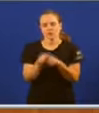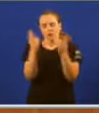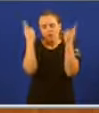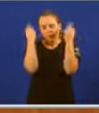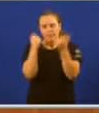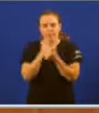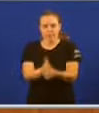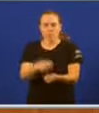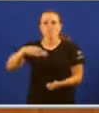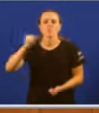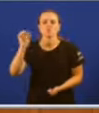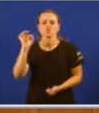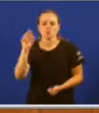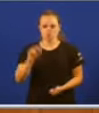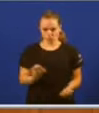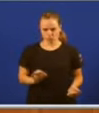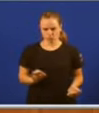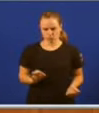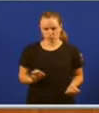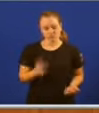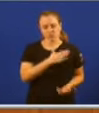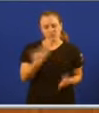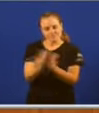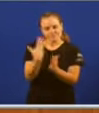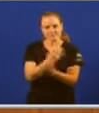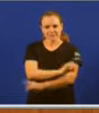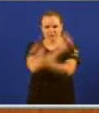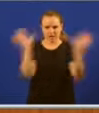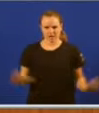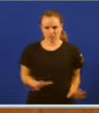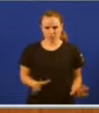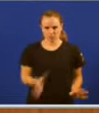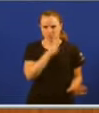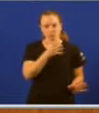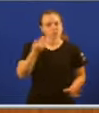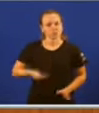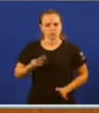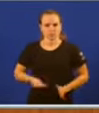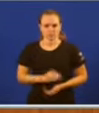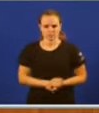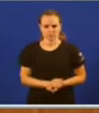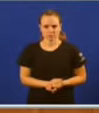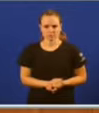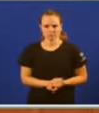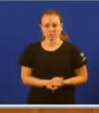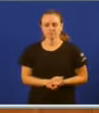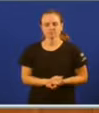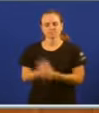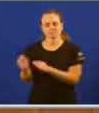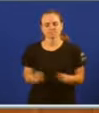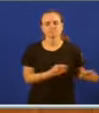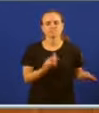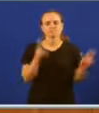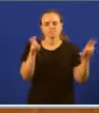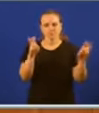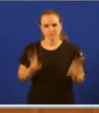intereses de Montoro? Aclárenos esto, señor Feijón, porque creo que é moi importante. E hai outro tema que, en fin,